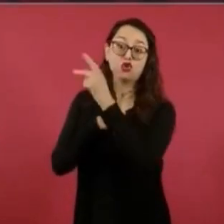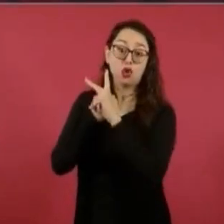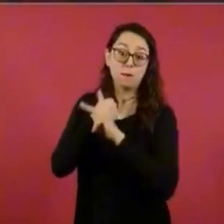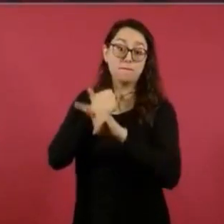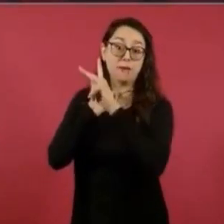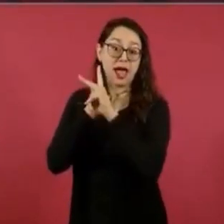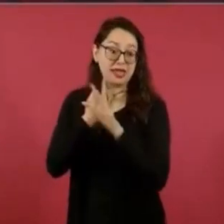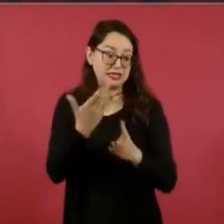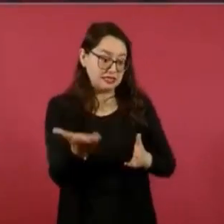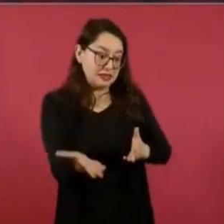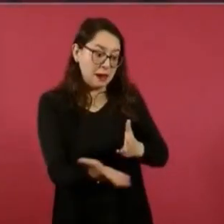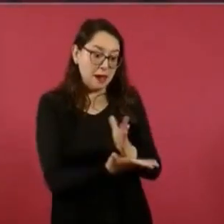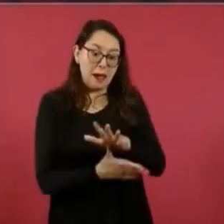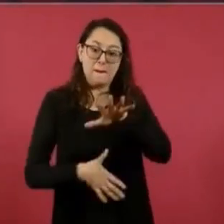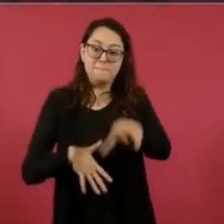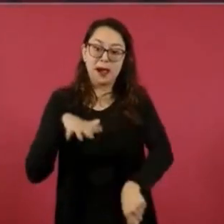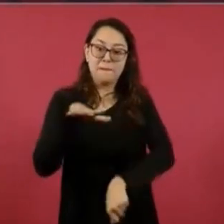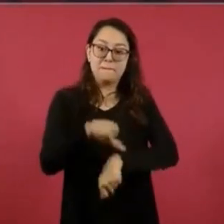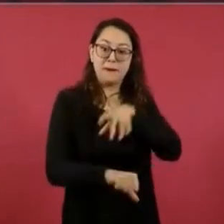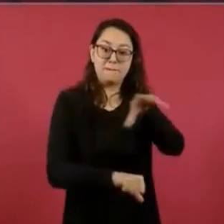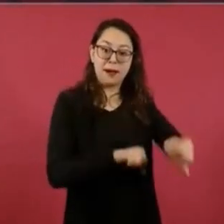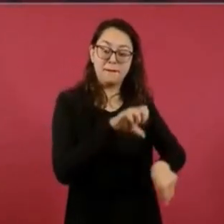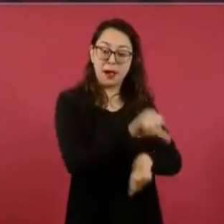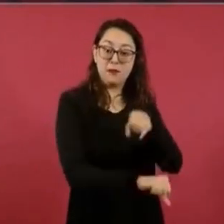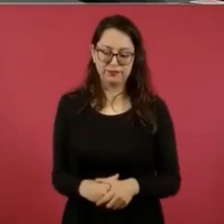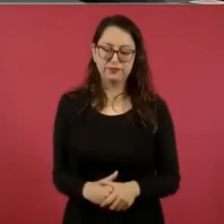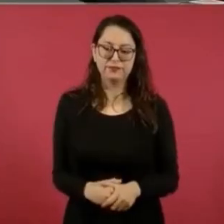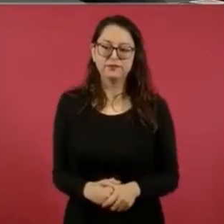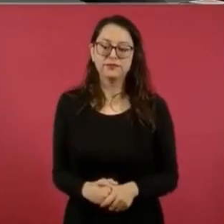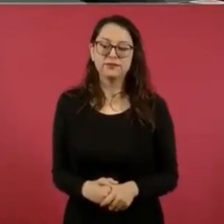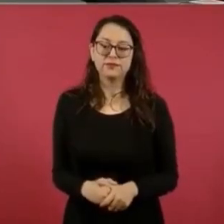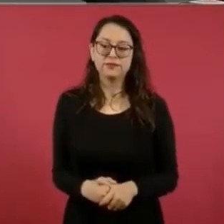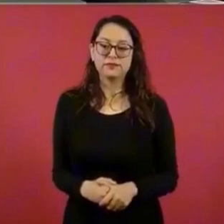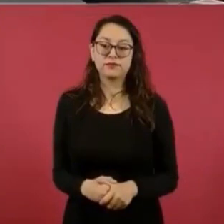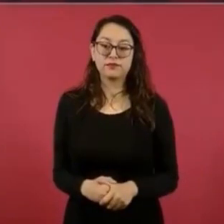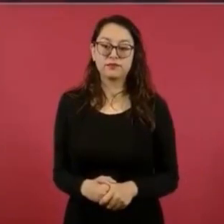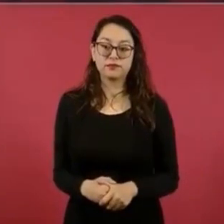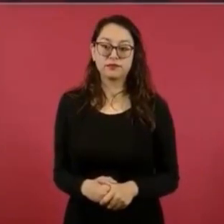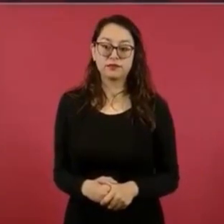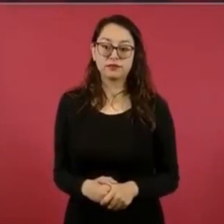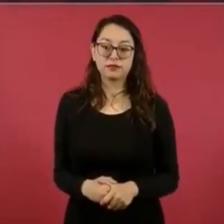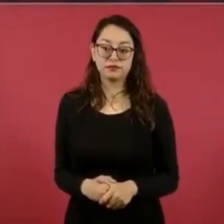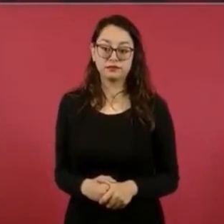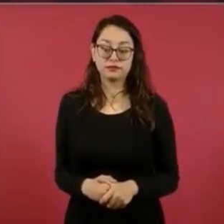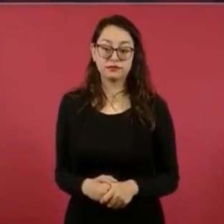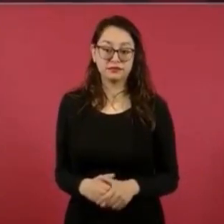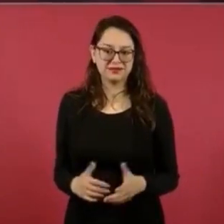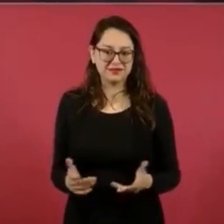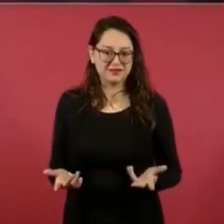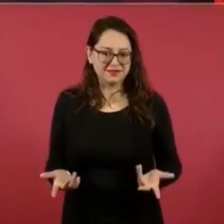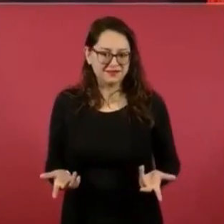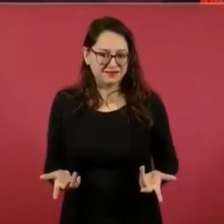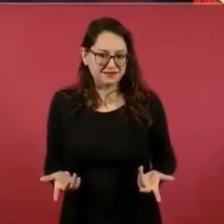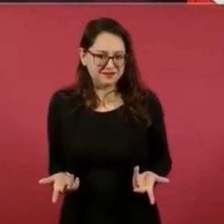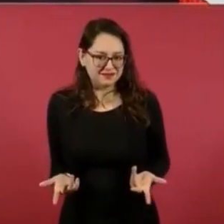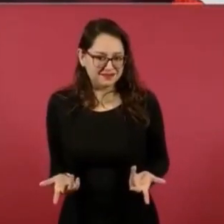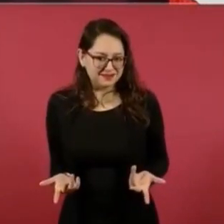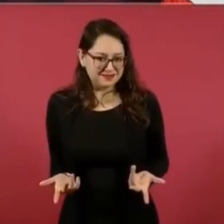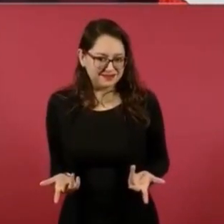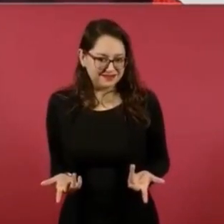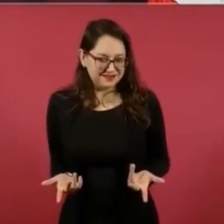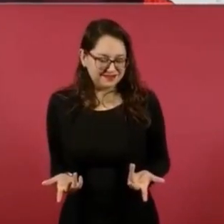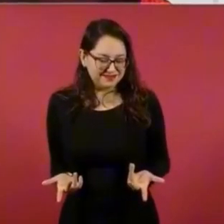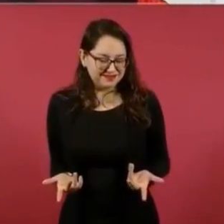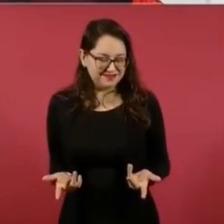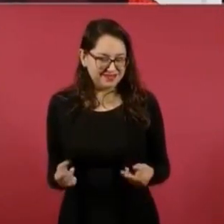criminales como recientemente Almayo Zambada. Lo que está planteando es que los